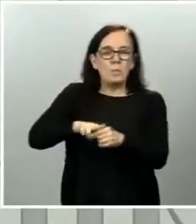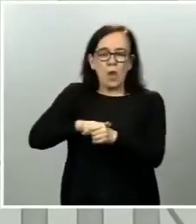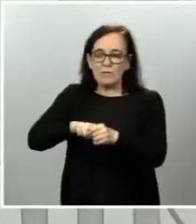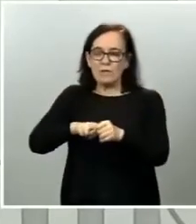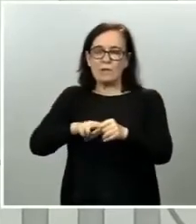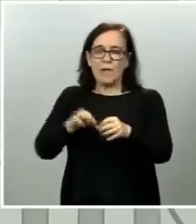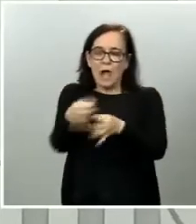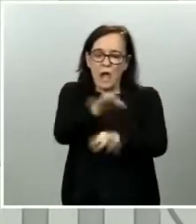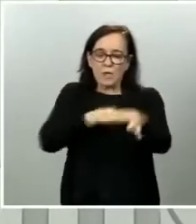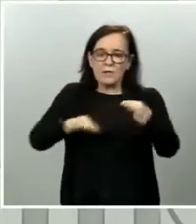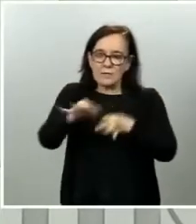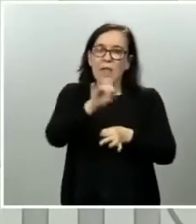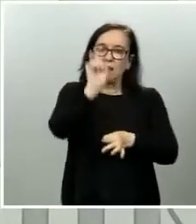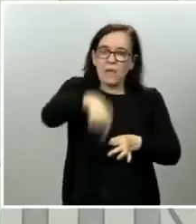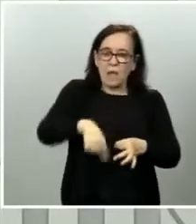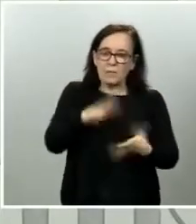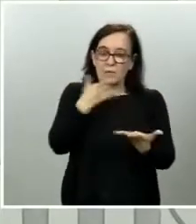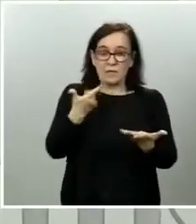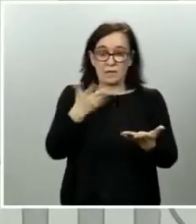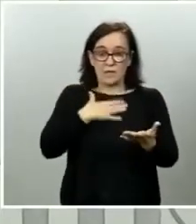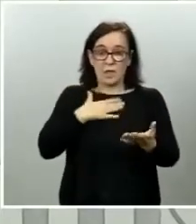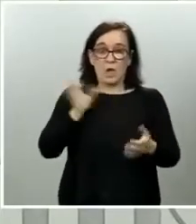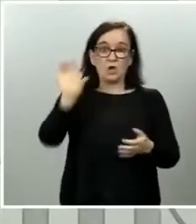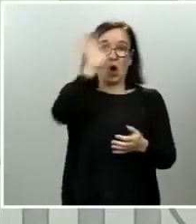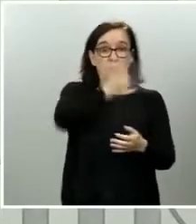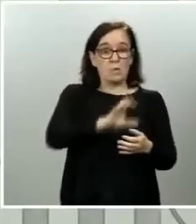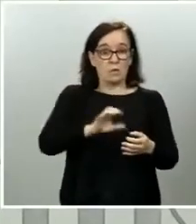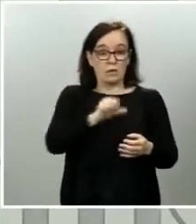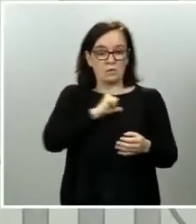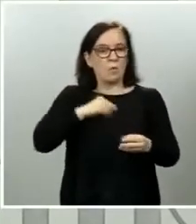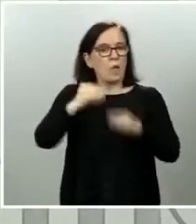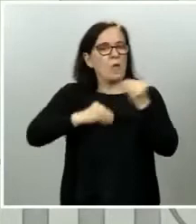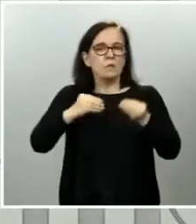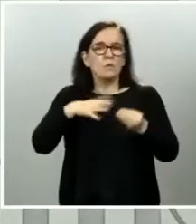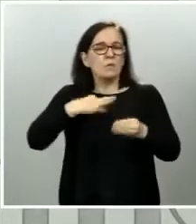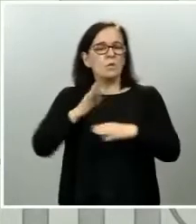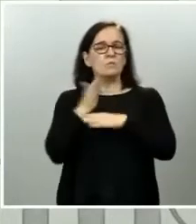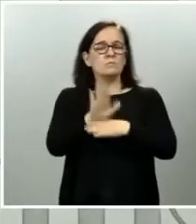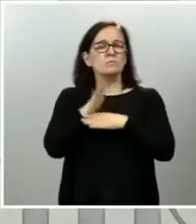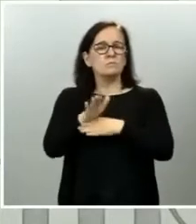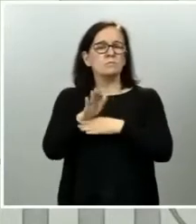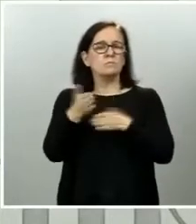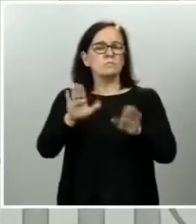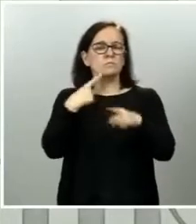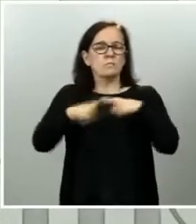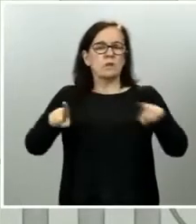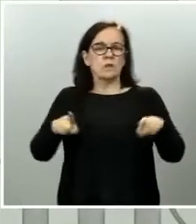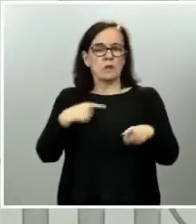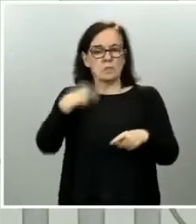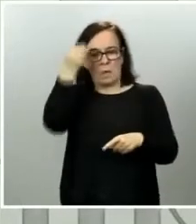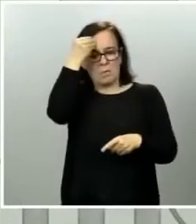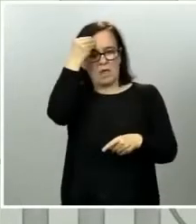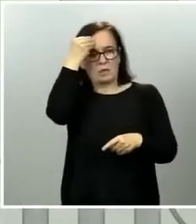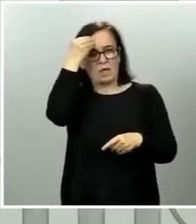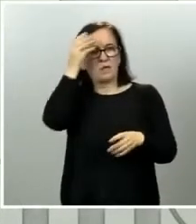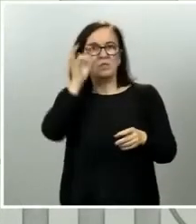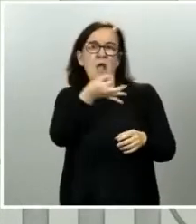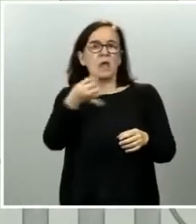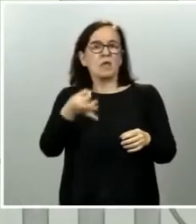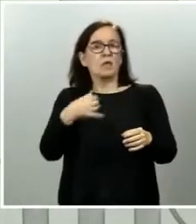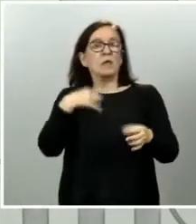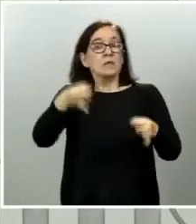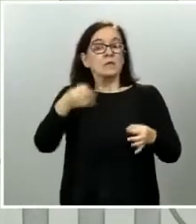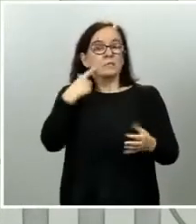establece que las comunidades autónomas podrán hacer planteamientos distintos a estos si lo consideran oportuno siempre y cuando se